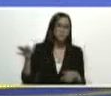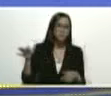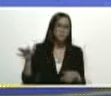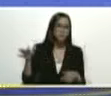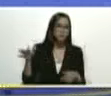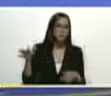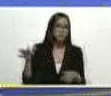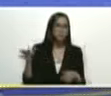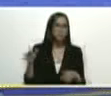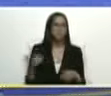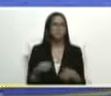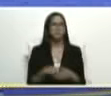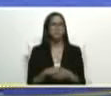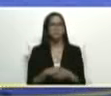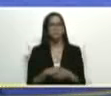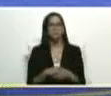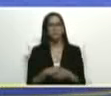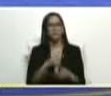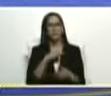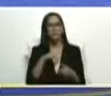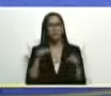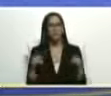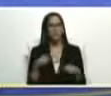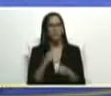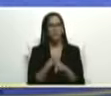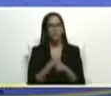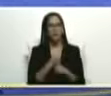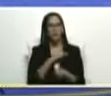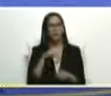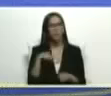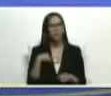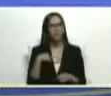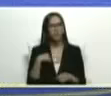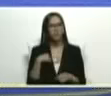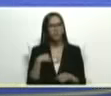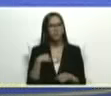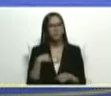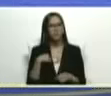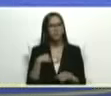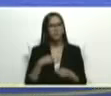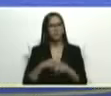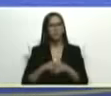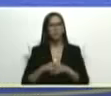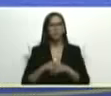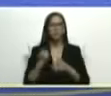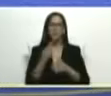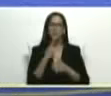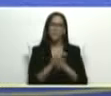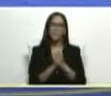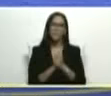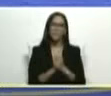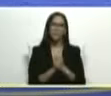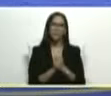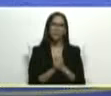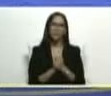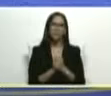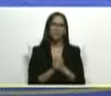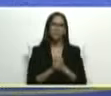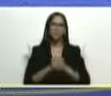acá nosotros trabajando por lo nuestro como dice mi amigo el inmigrante